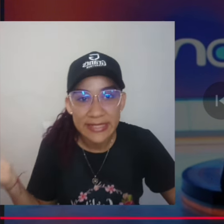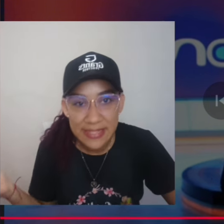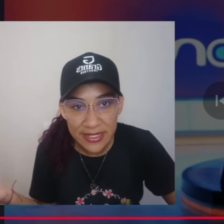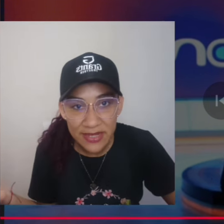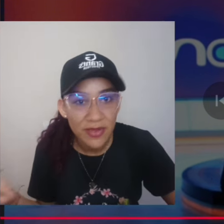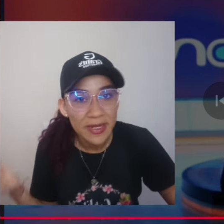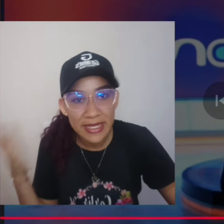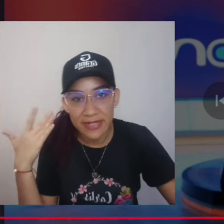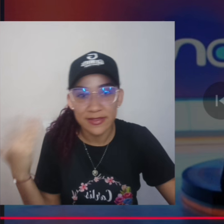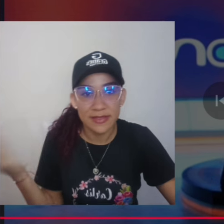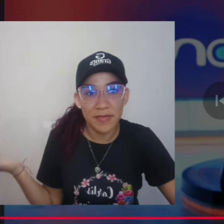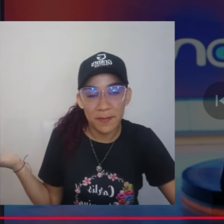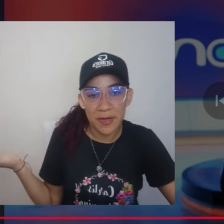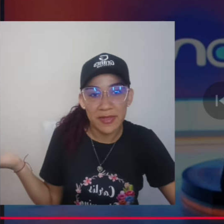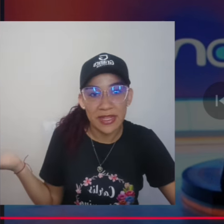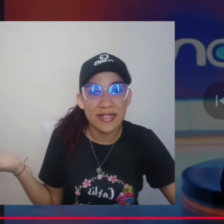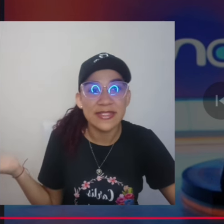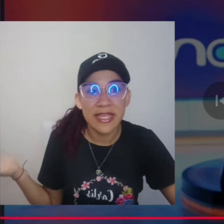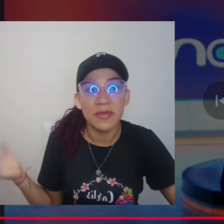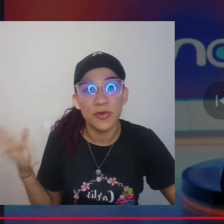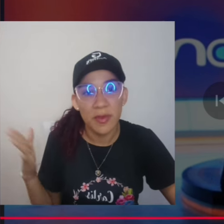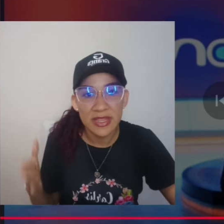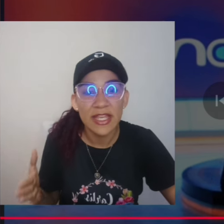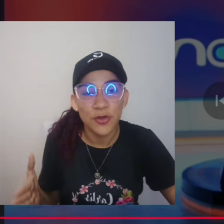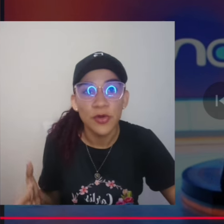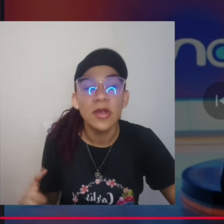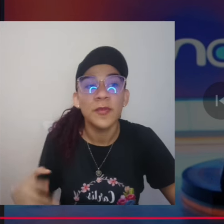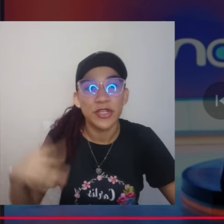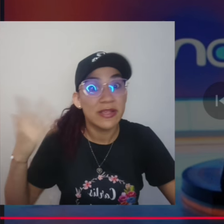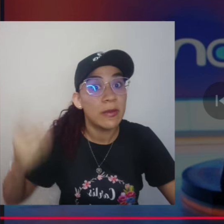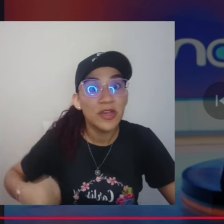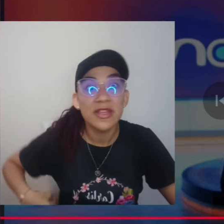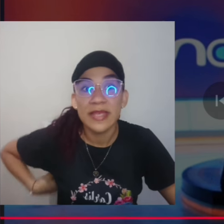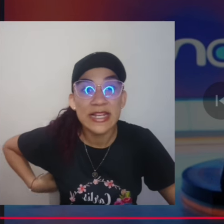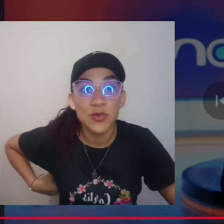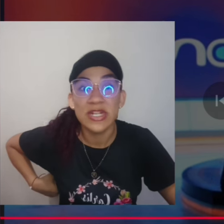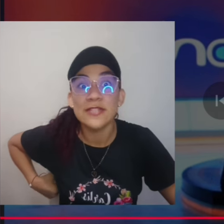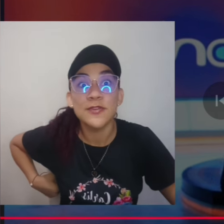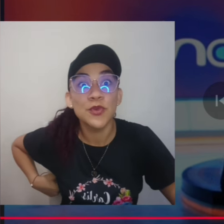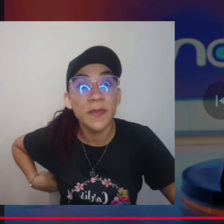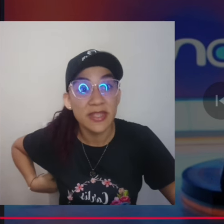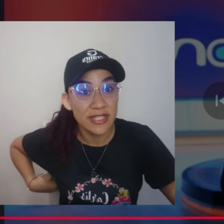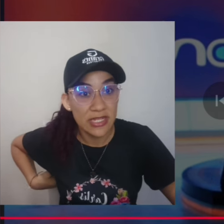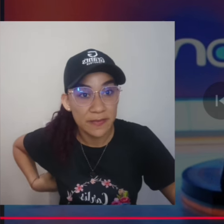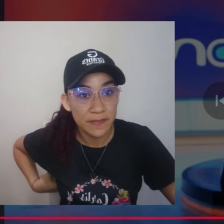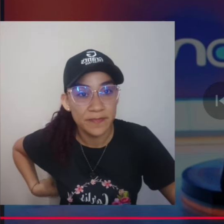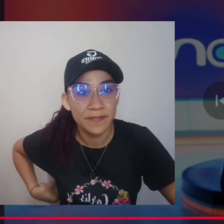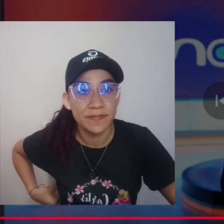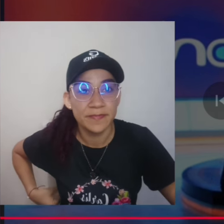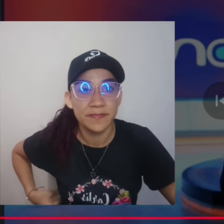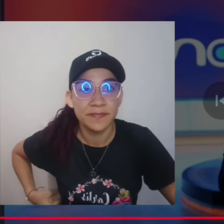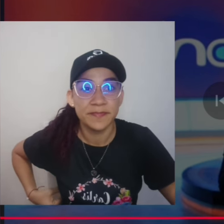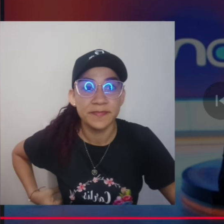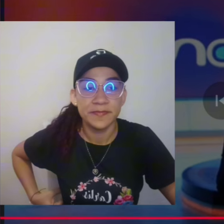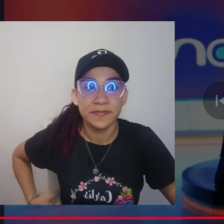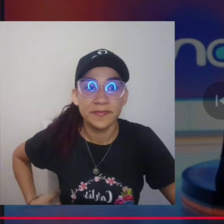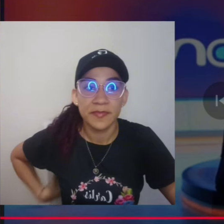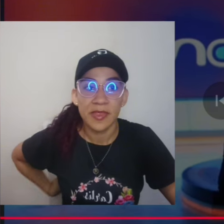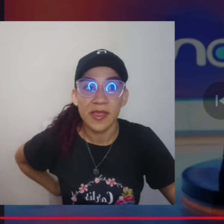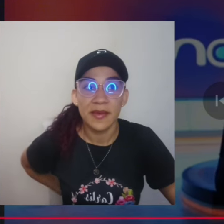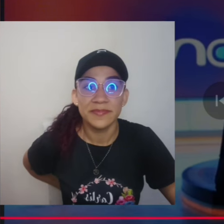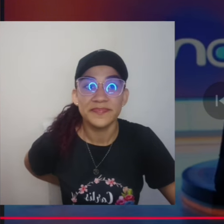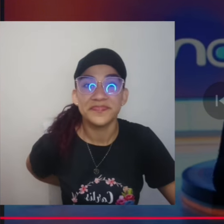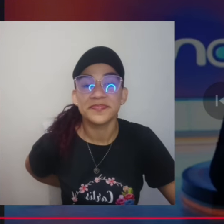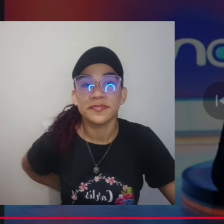20 tazas de café para prevenir el Alzheimer. Obviamente que no, porque sabemos que también el azúcar es súper dañina. Las células